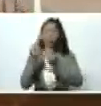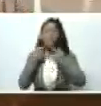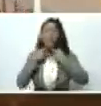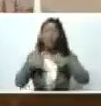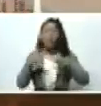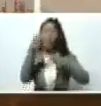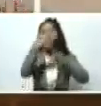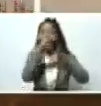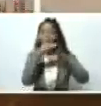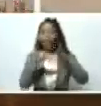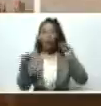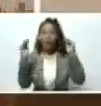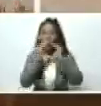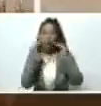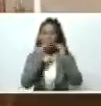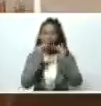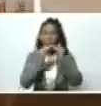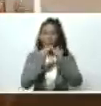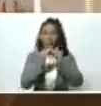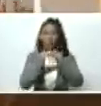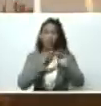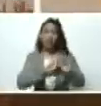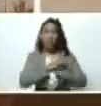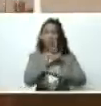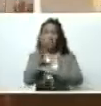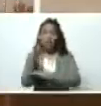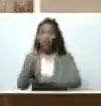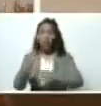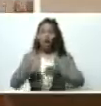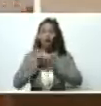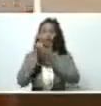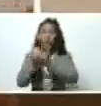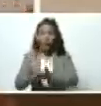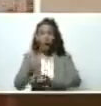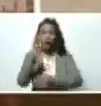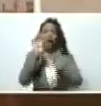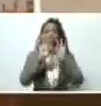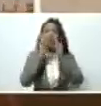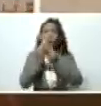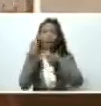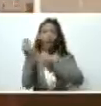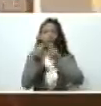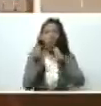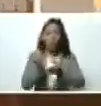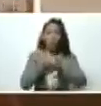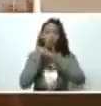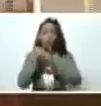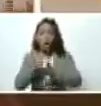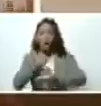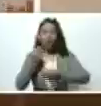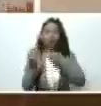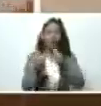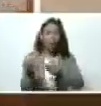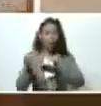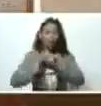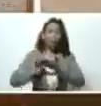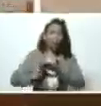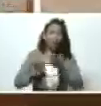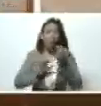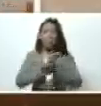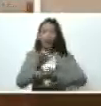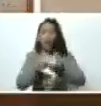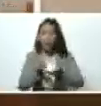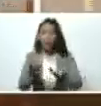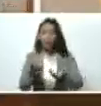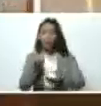¿no? Estamos abordando ahorita a las familias, haciendo el censo social, a ver cómo se les puede ayudar, ¿no? Este, y bueno,